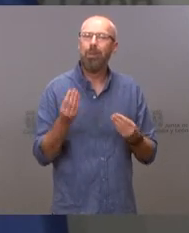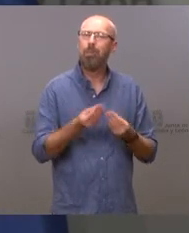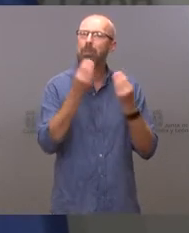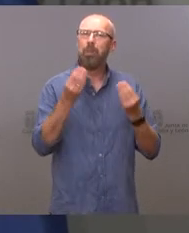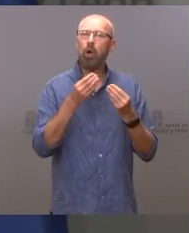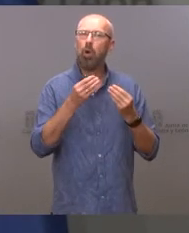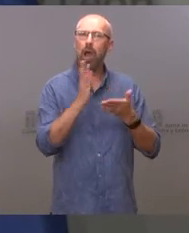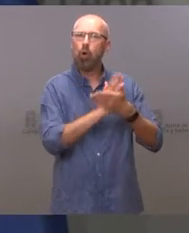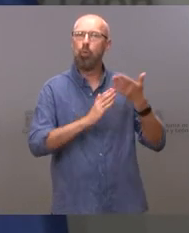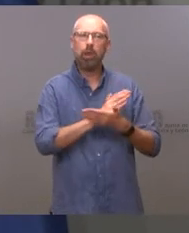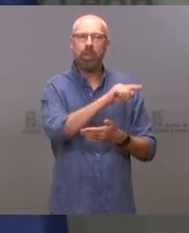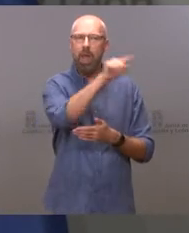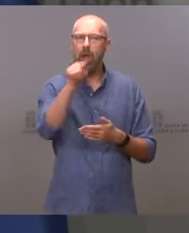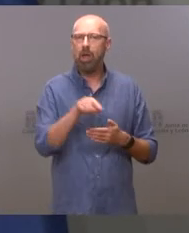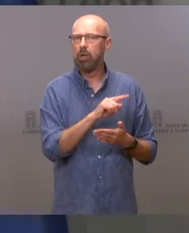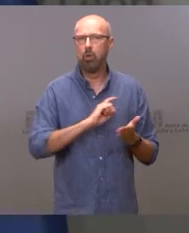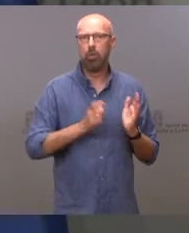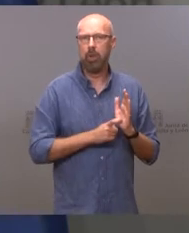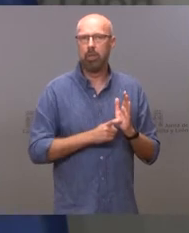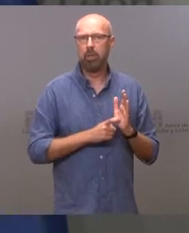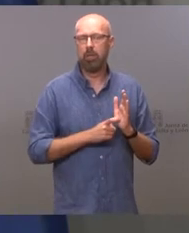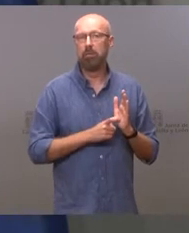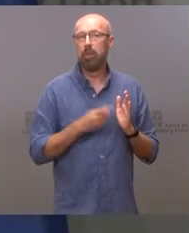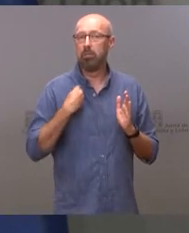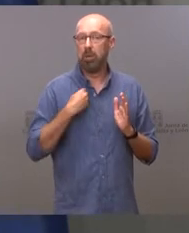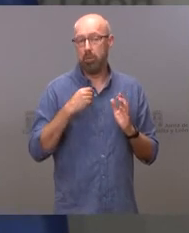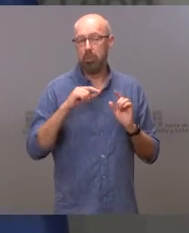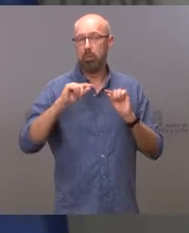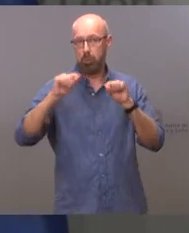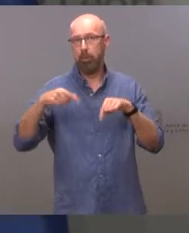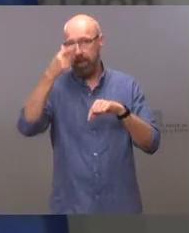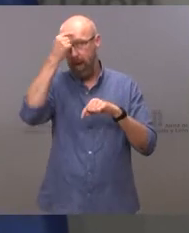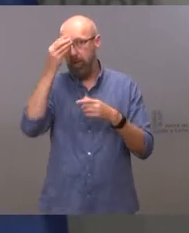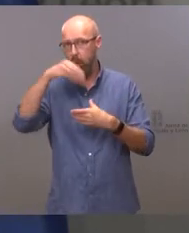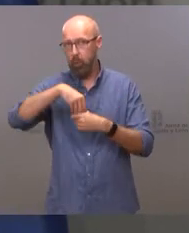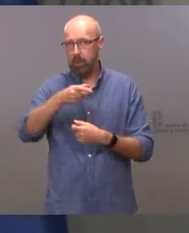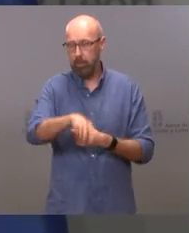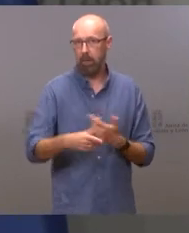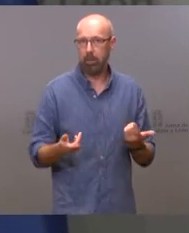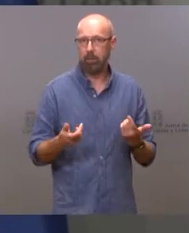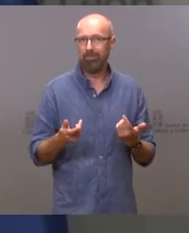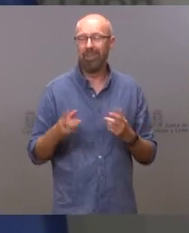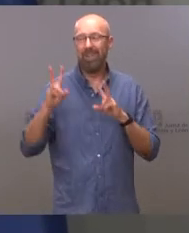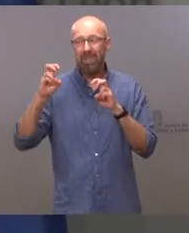Y en el conjunto de la comunidad está una provincia como Ávila. Sobre situaciones personales no se nos ha planteado ninguna cuestión.